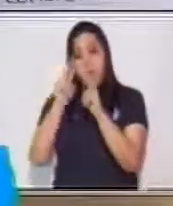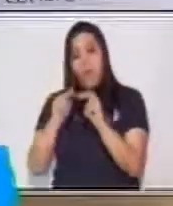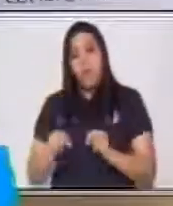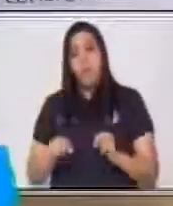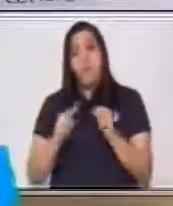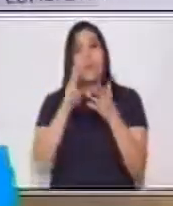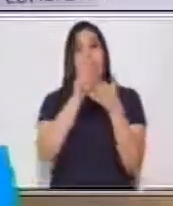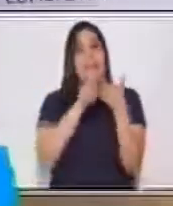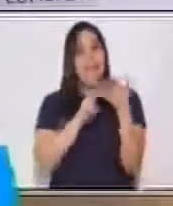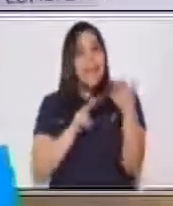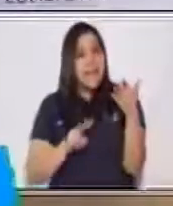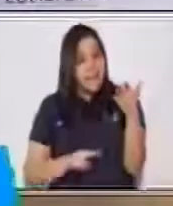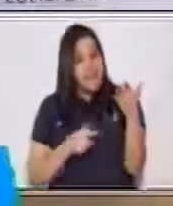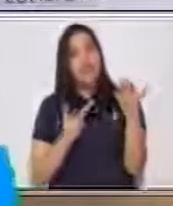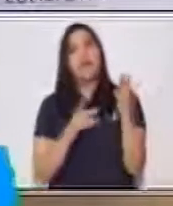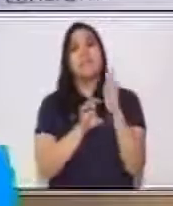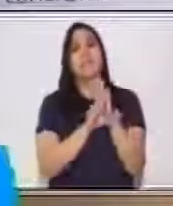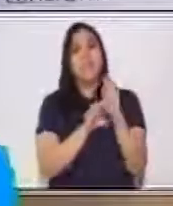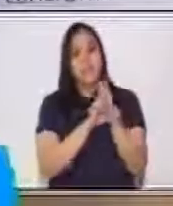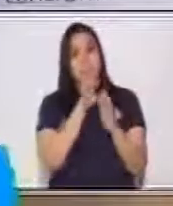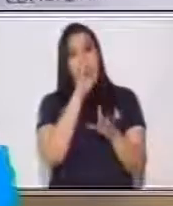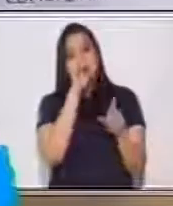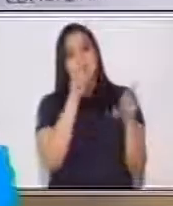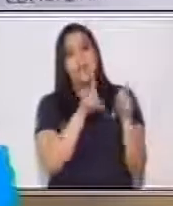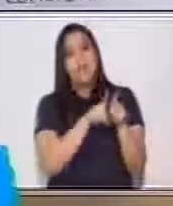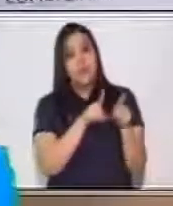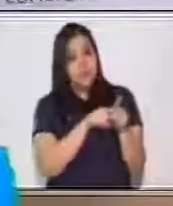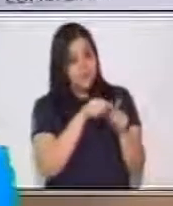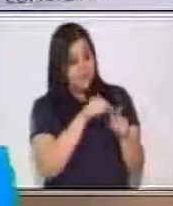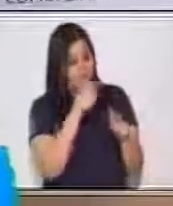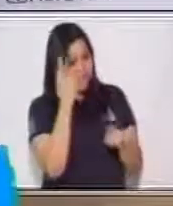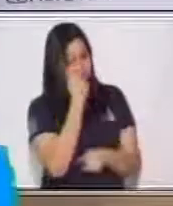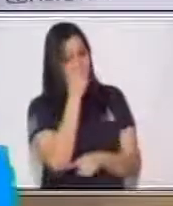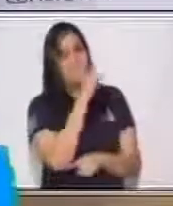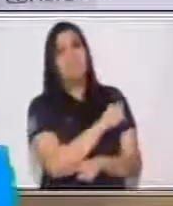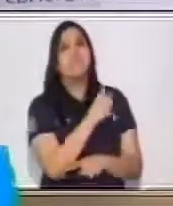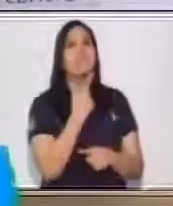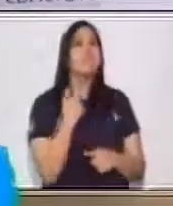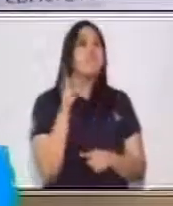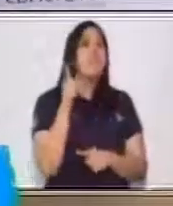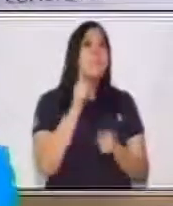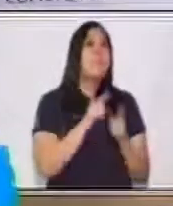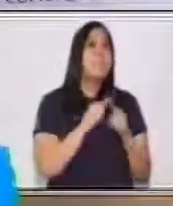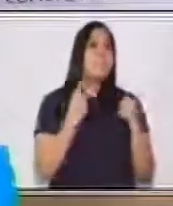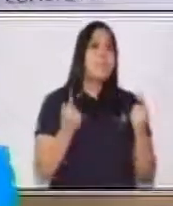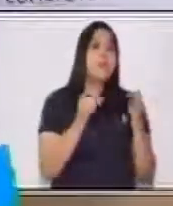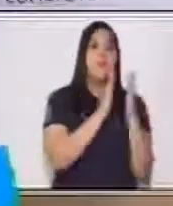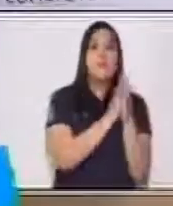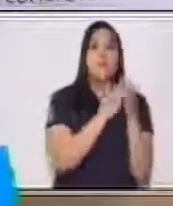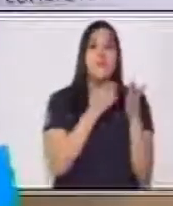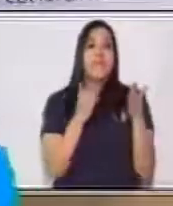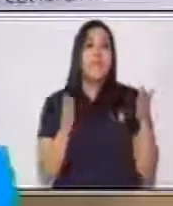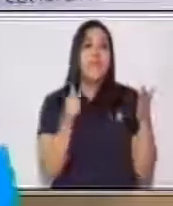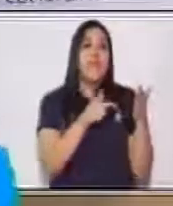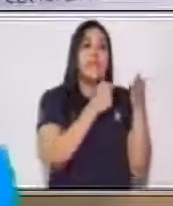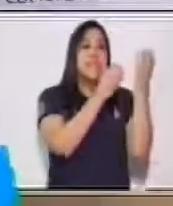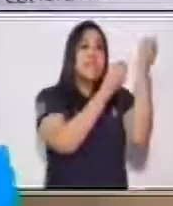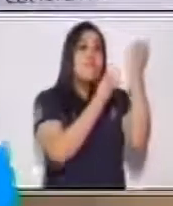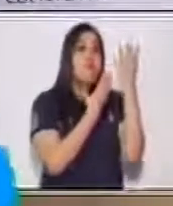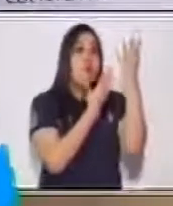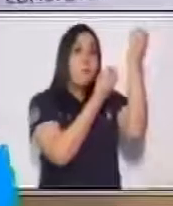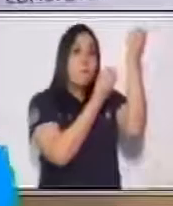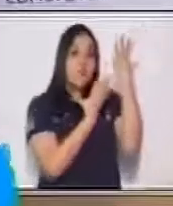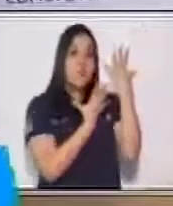manera oportuna y, lo más importante, pues, en el caso de un trifoliar es un texto informativo, es un folleto